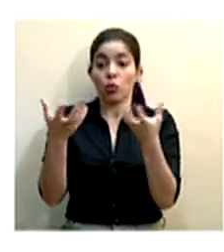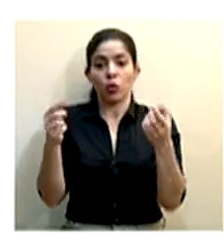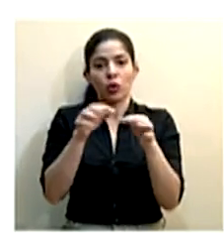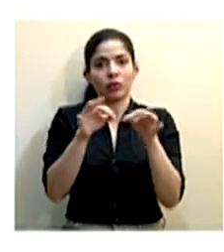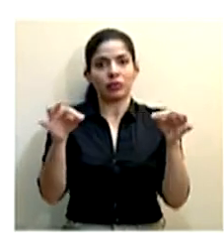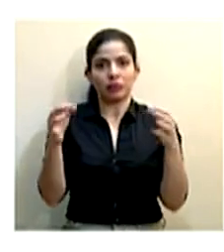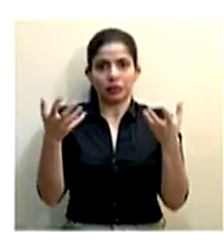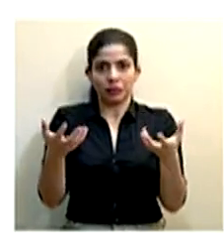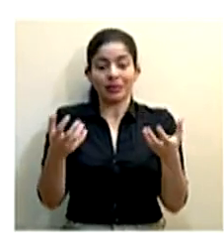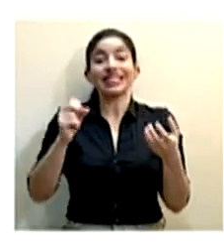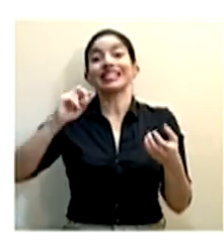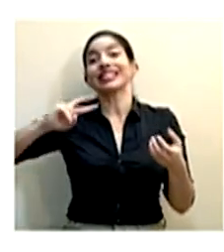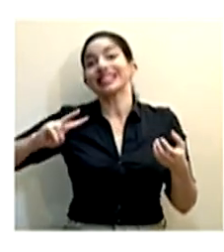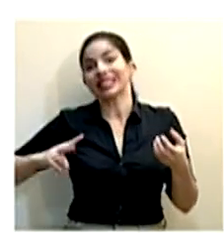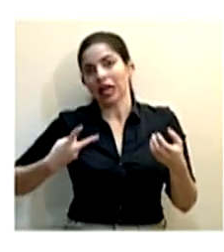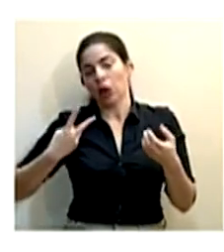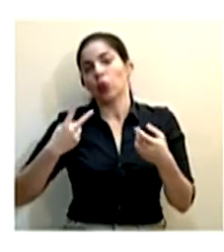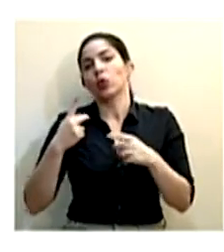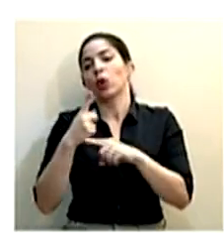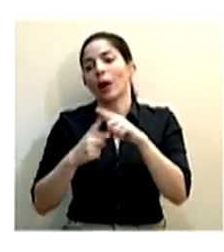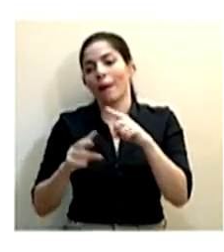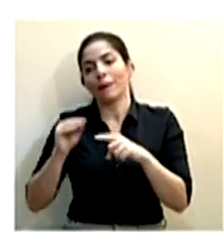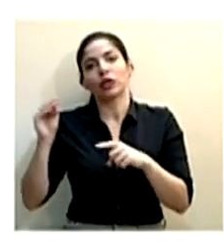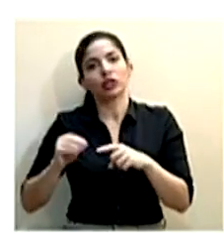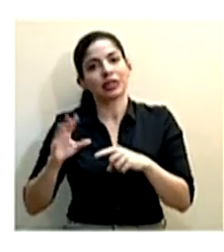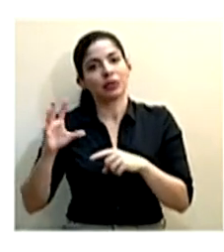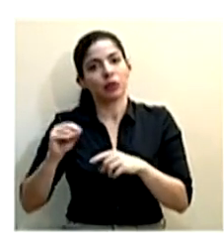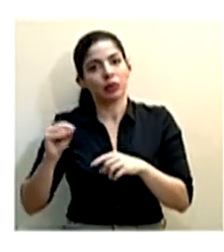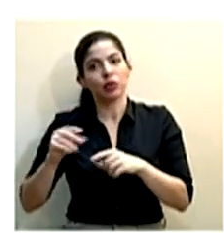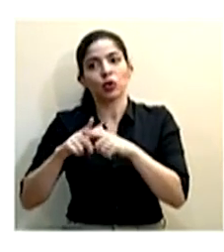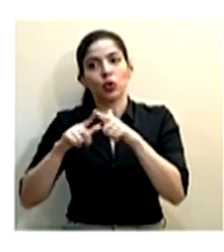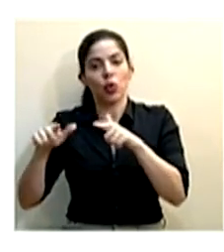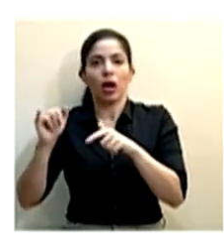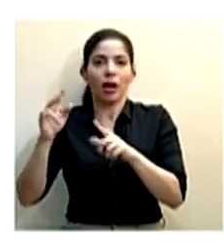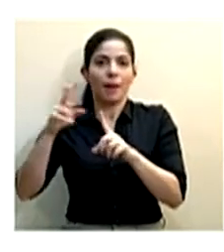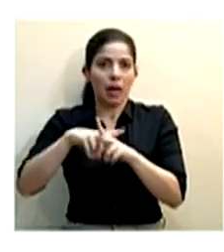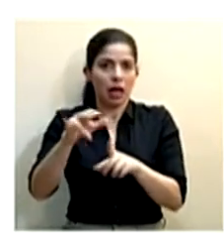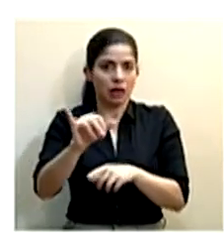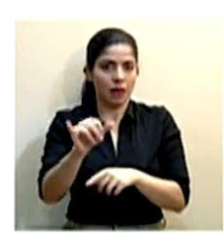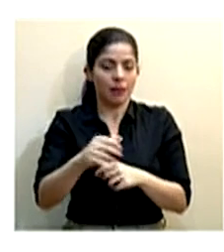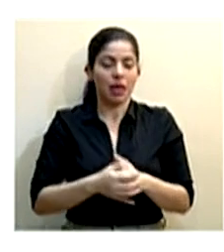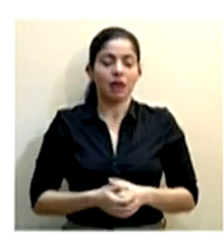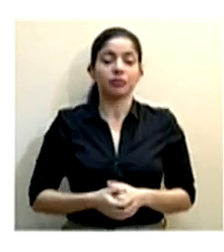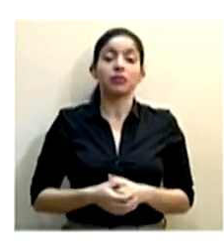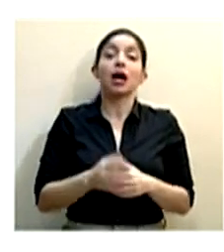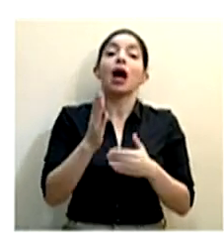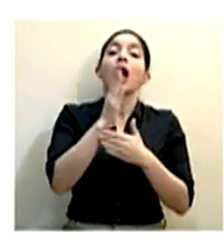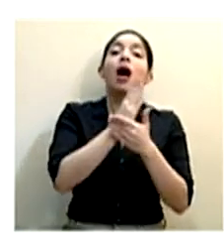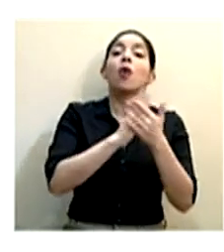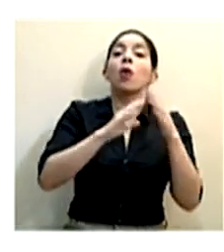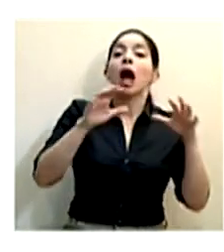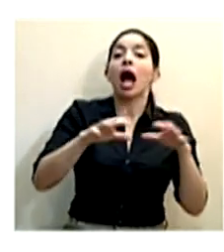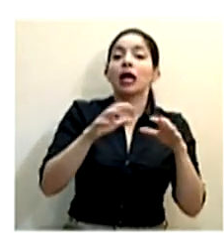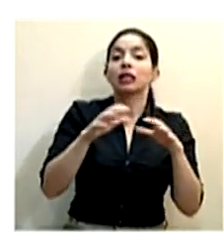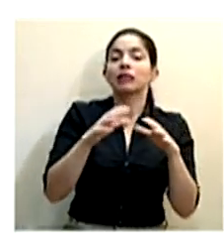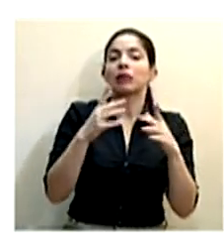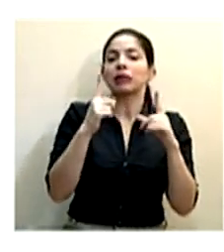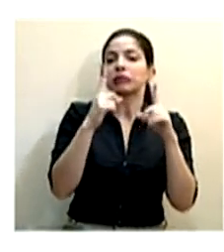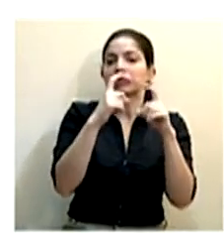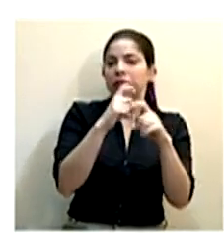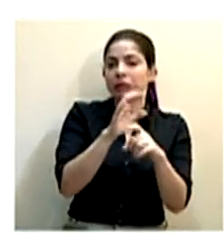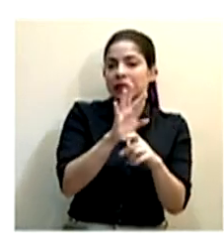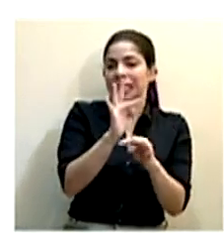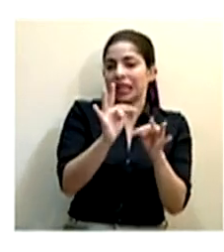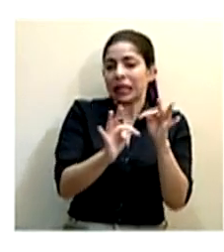como segundo criterio para emplear en ese sentido. Hay actividades que por su complejidad, por su